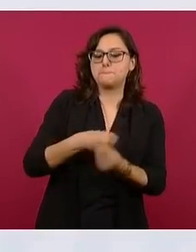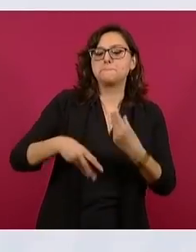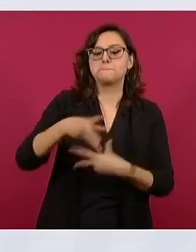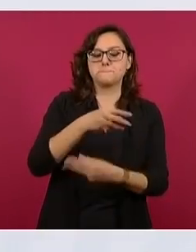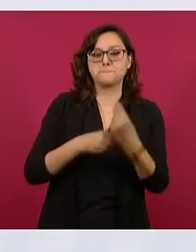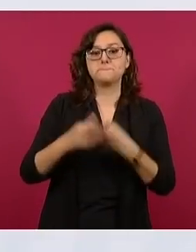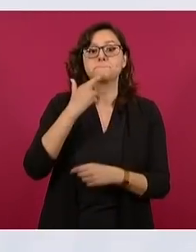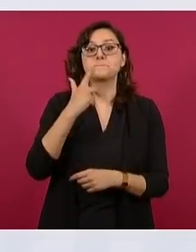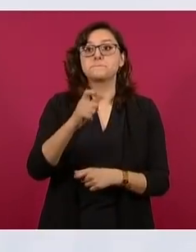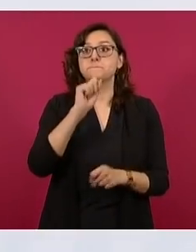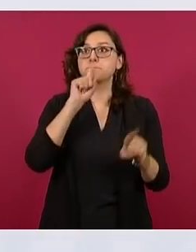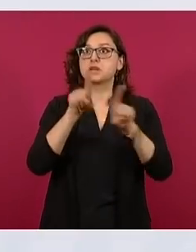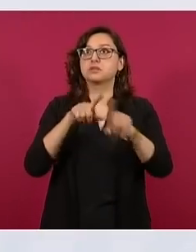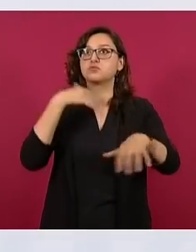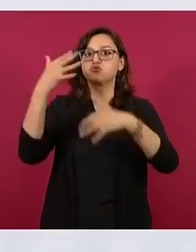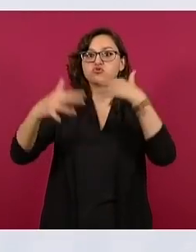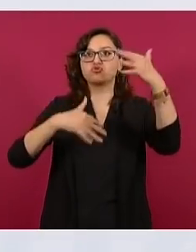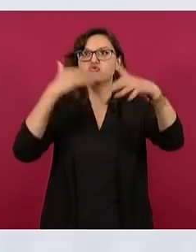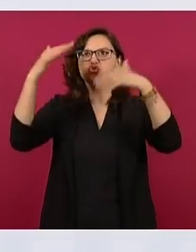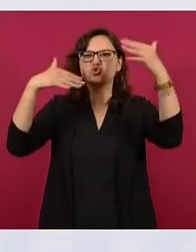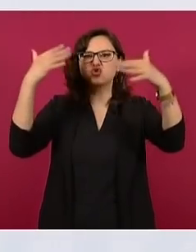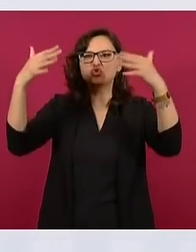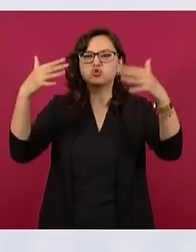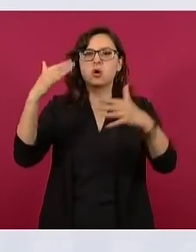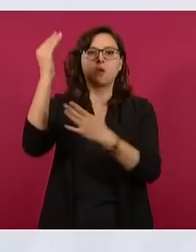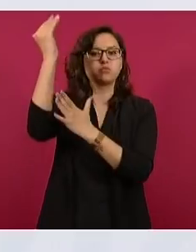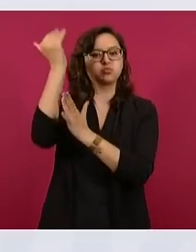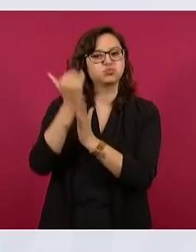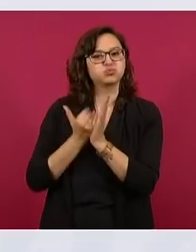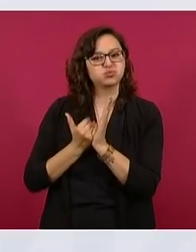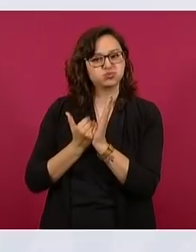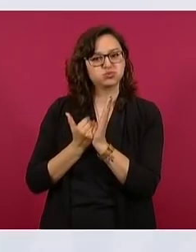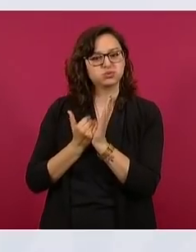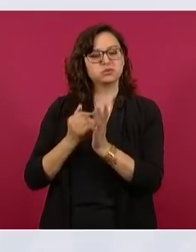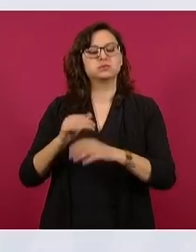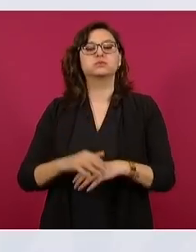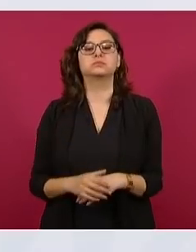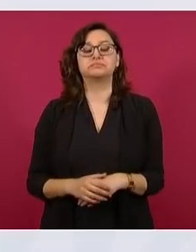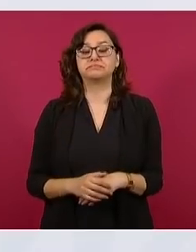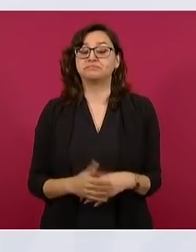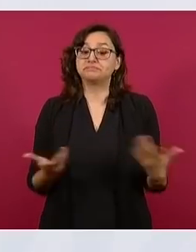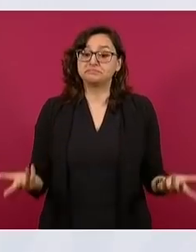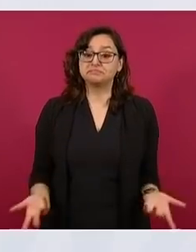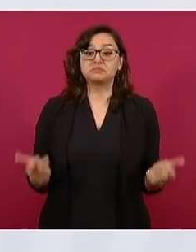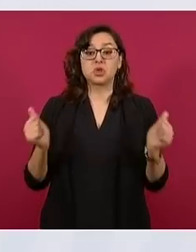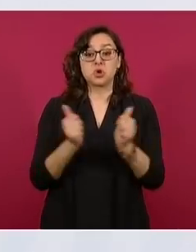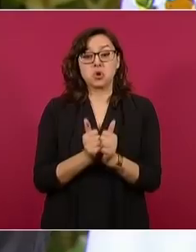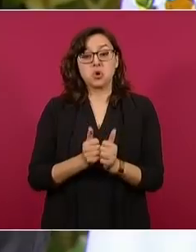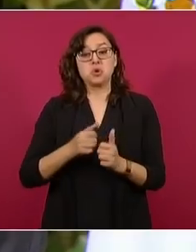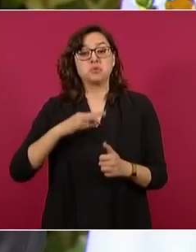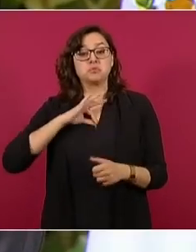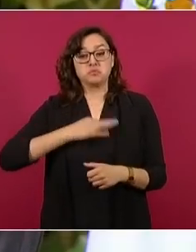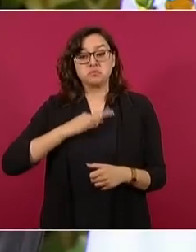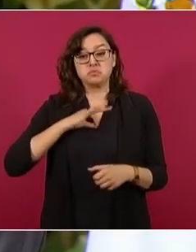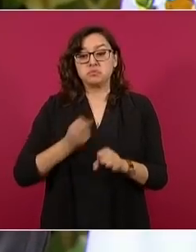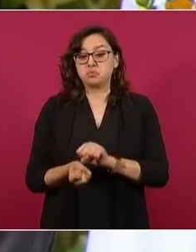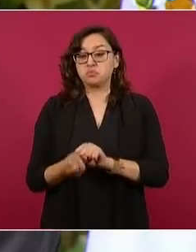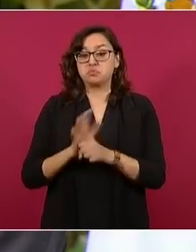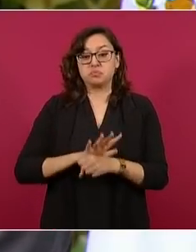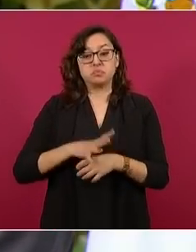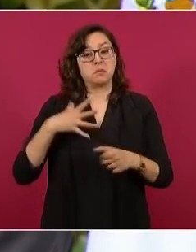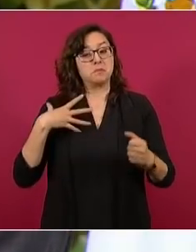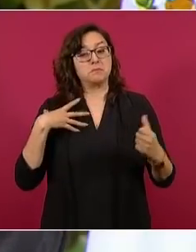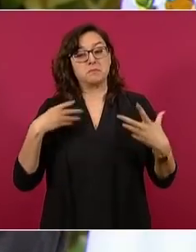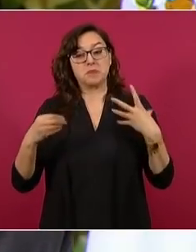emisiones contaminantes. A pesar de la pandemia, de la crisis económica que provocó,